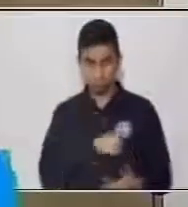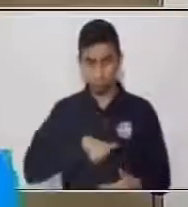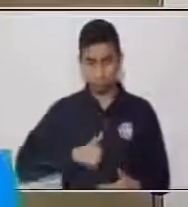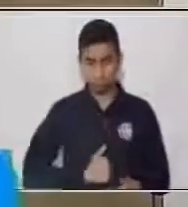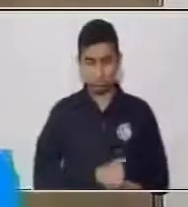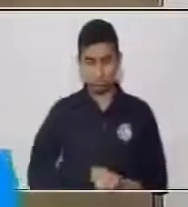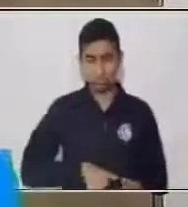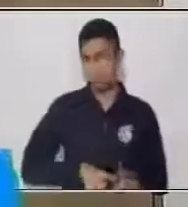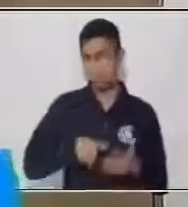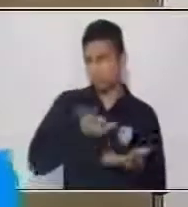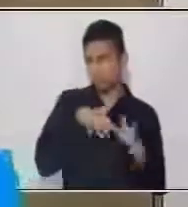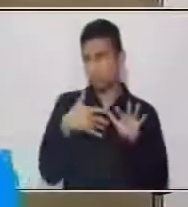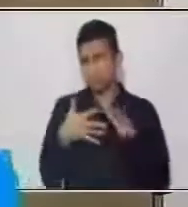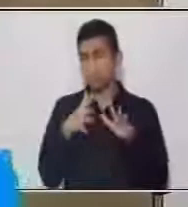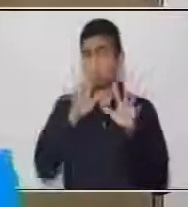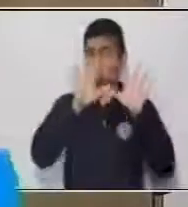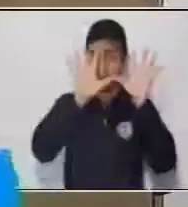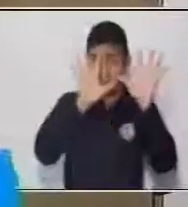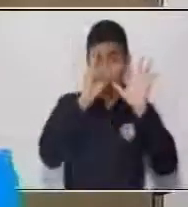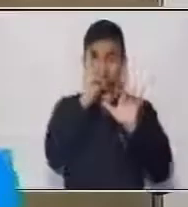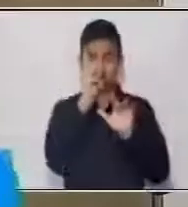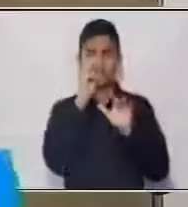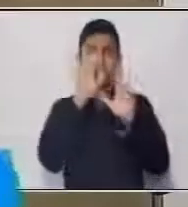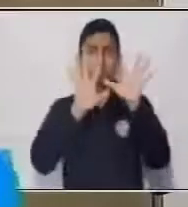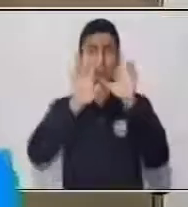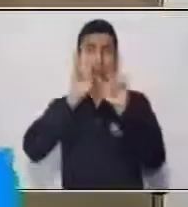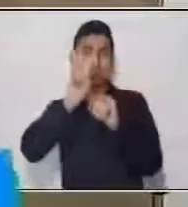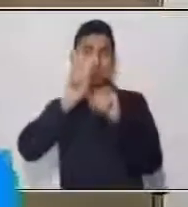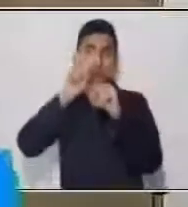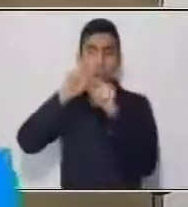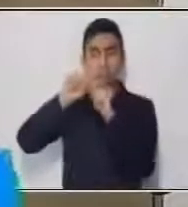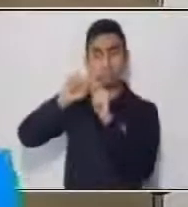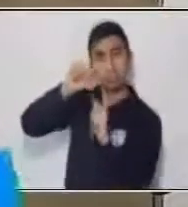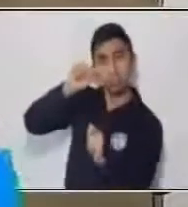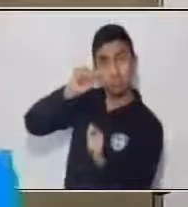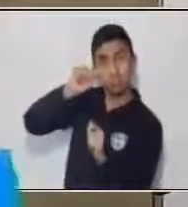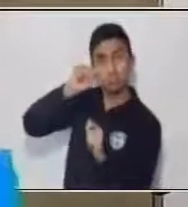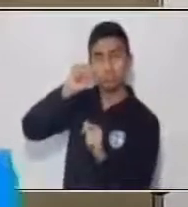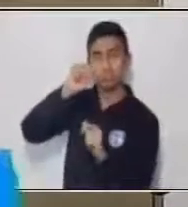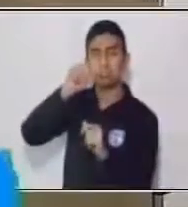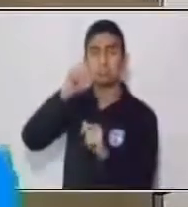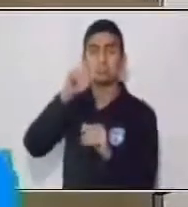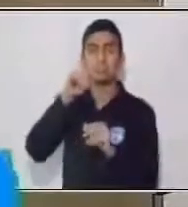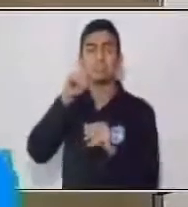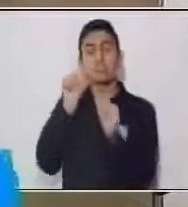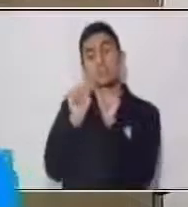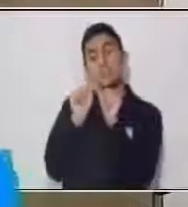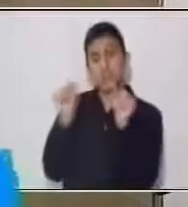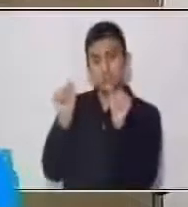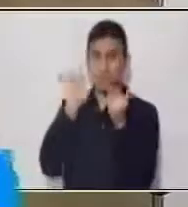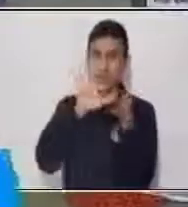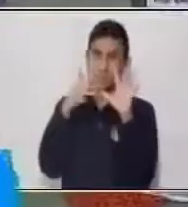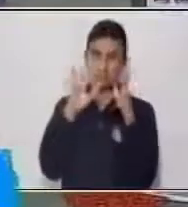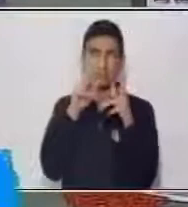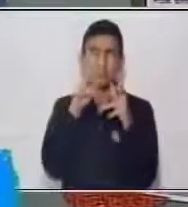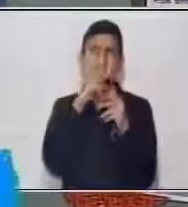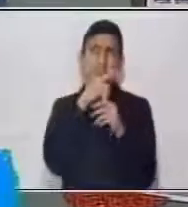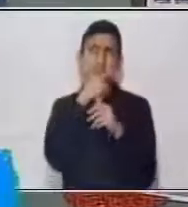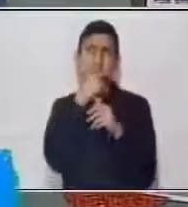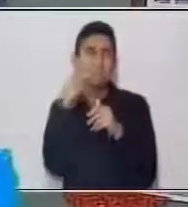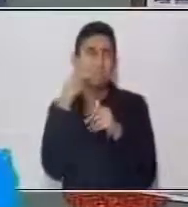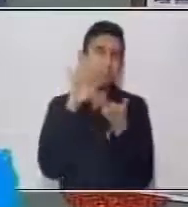entre 10 y 12 centímetros de largo. Su color es de tonalidad rojiza